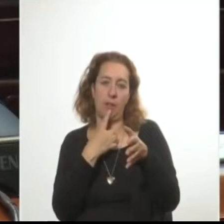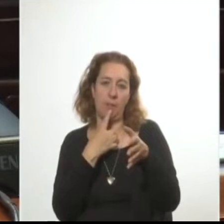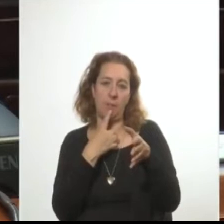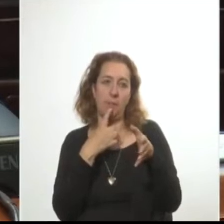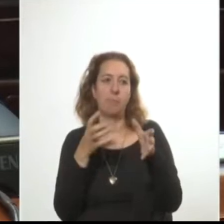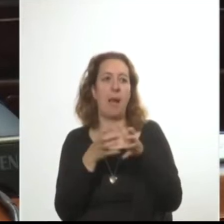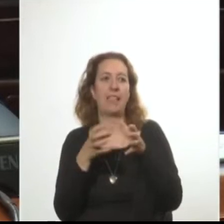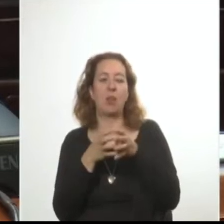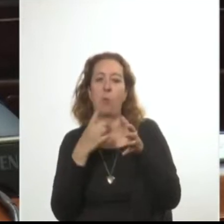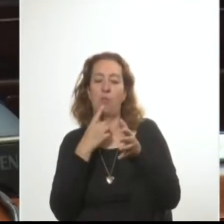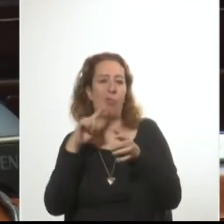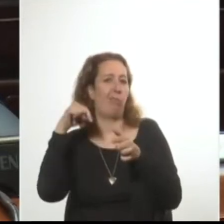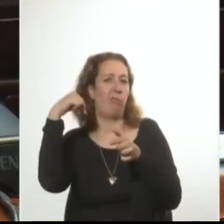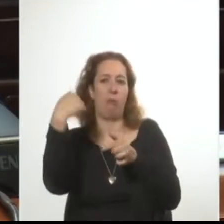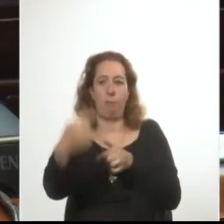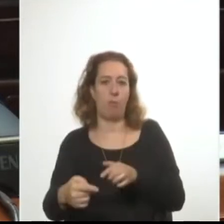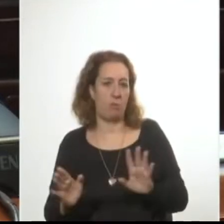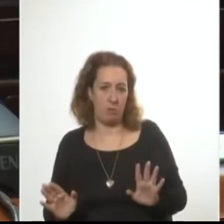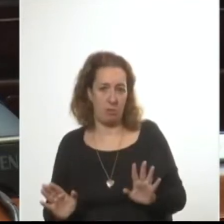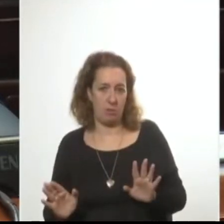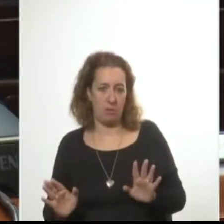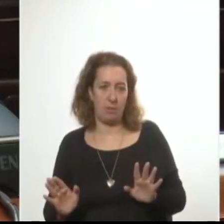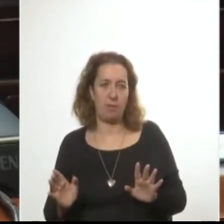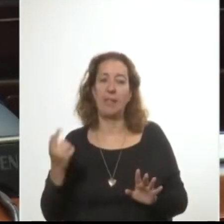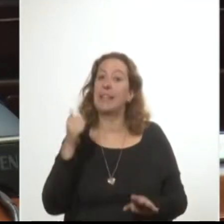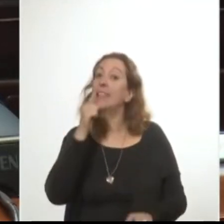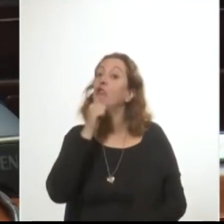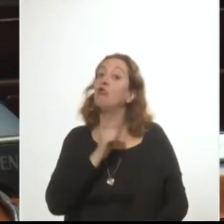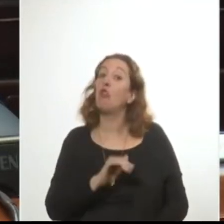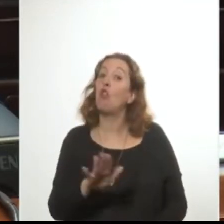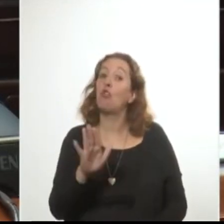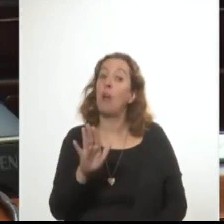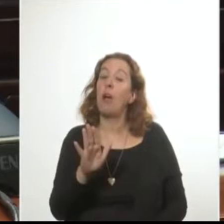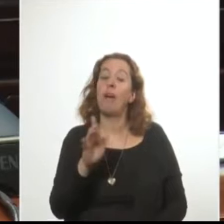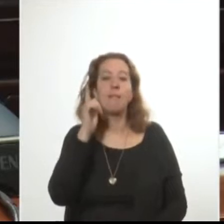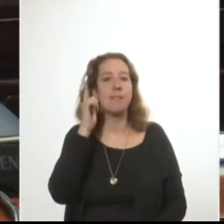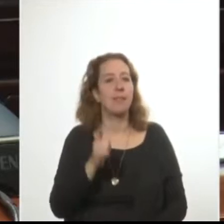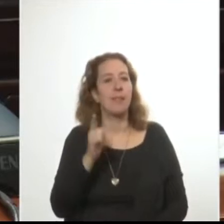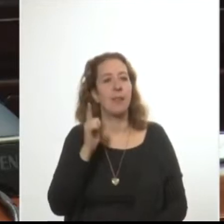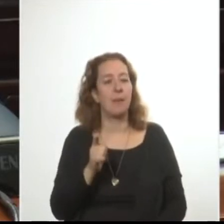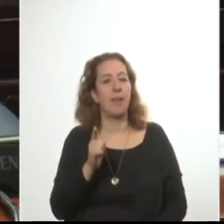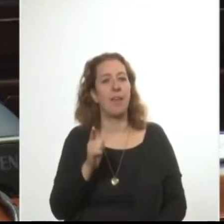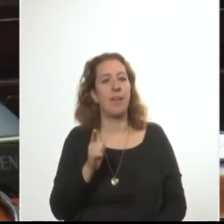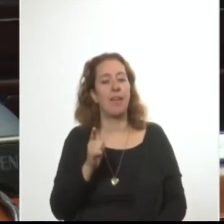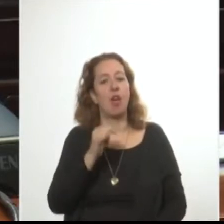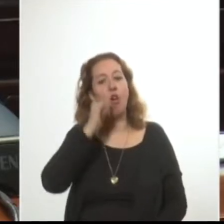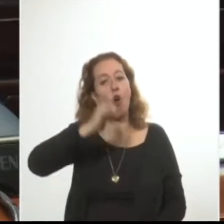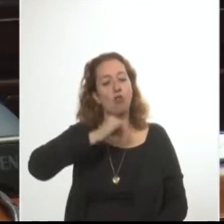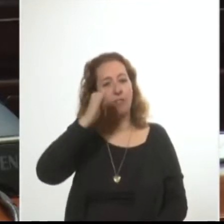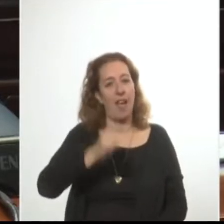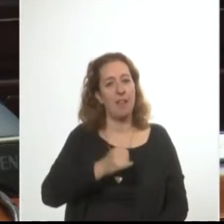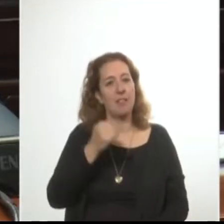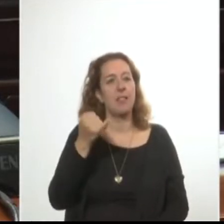siglo después. Y sobre todo, la historia no puede escribirse a pedido de quienes